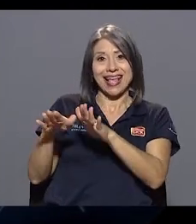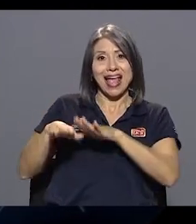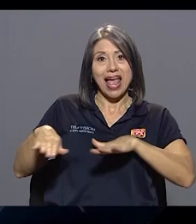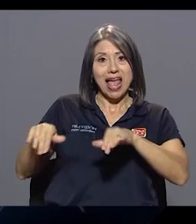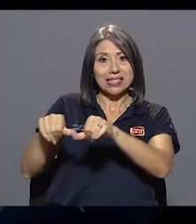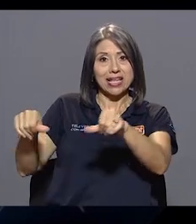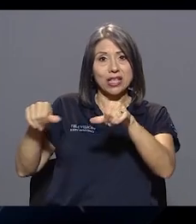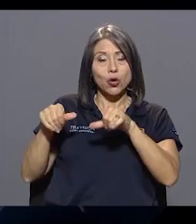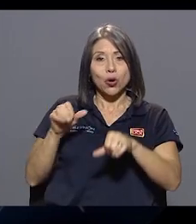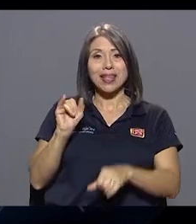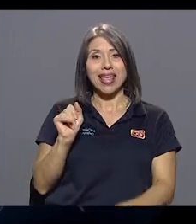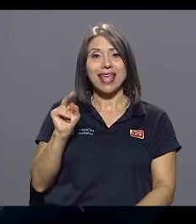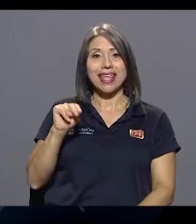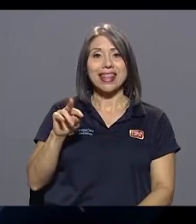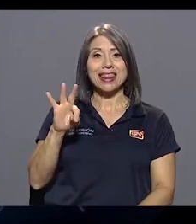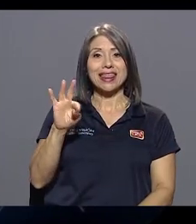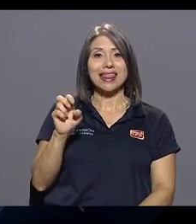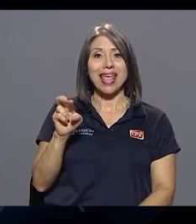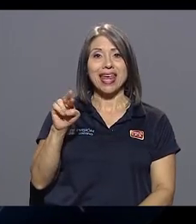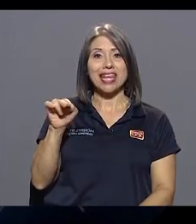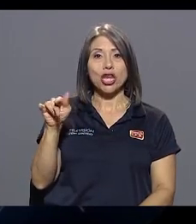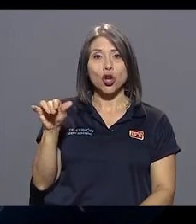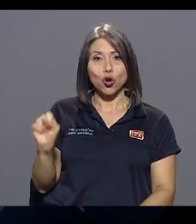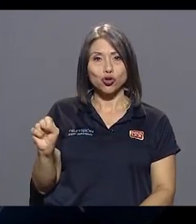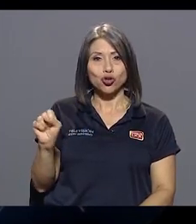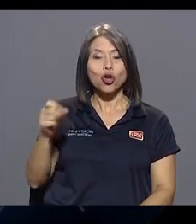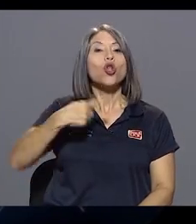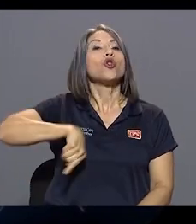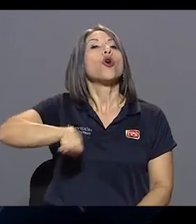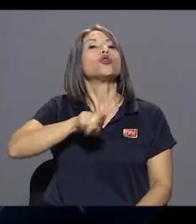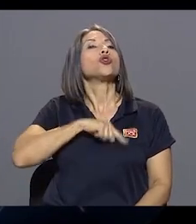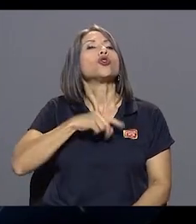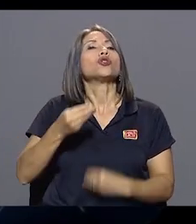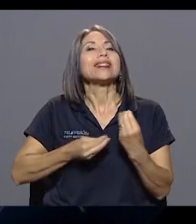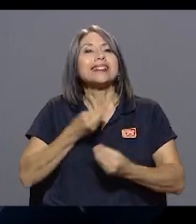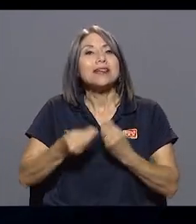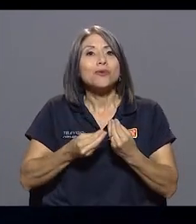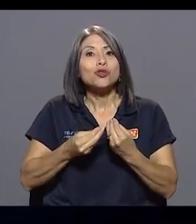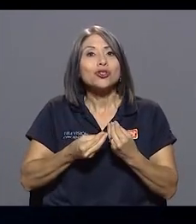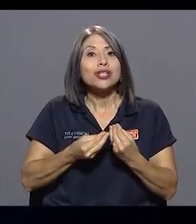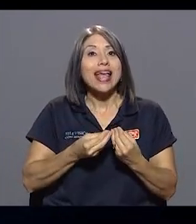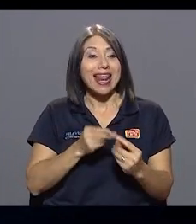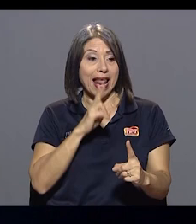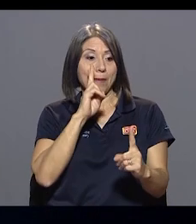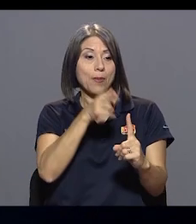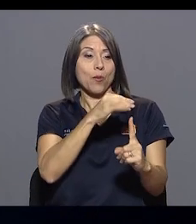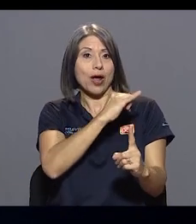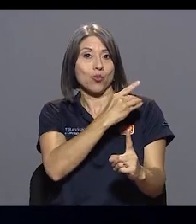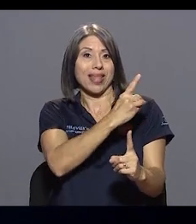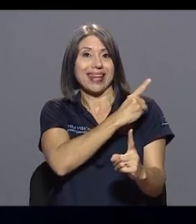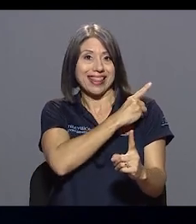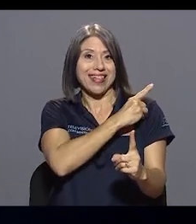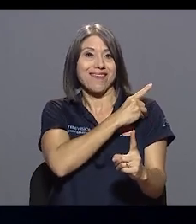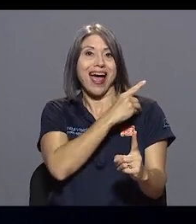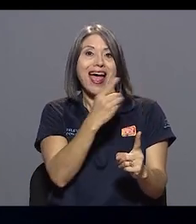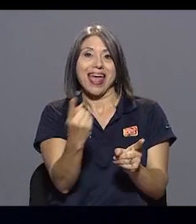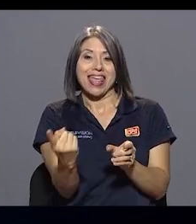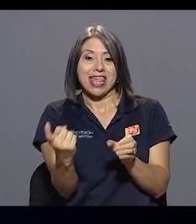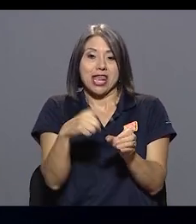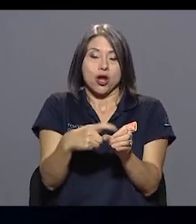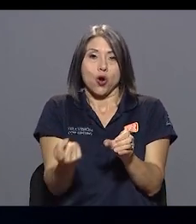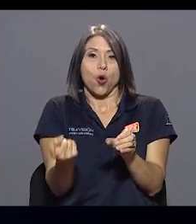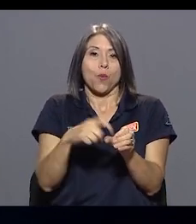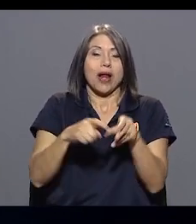parte de la estrategia nuestra fue incorporar en la propia junta directiva personas interinas que trabajaran directamente